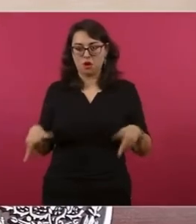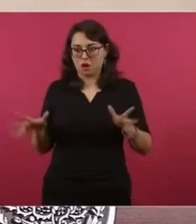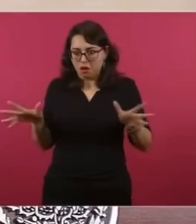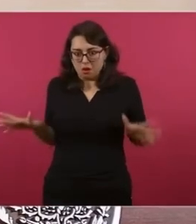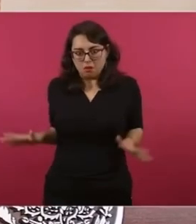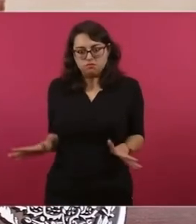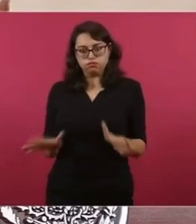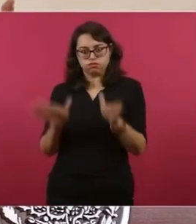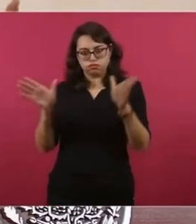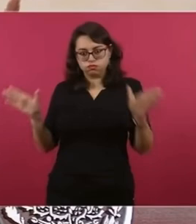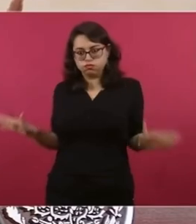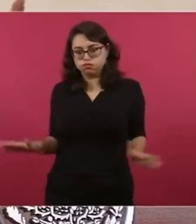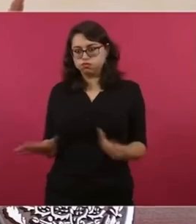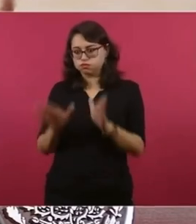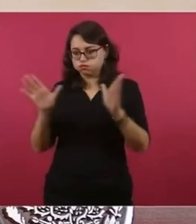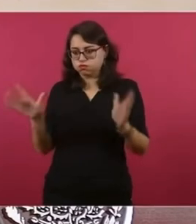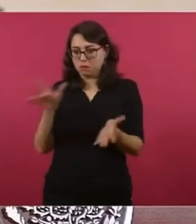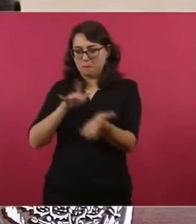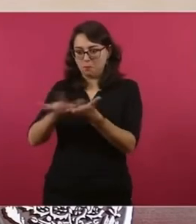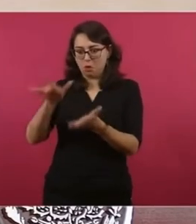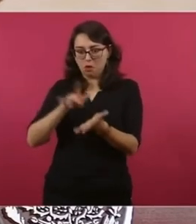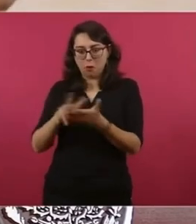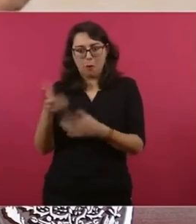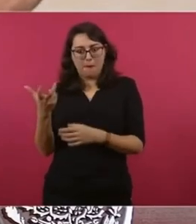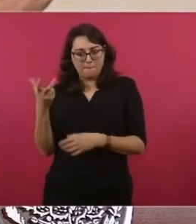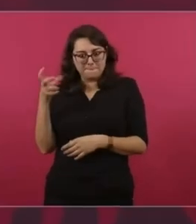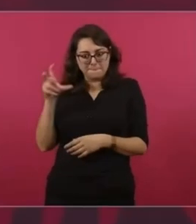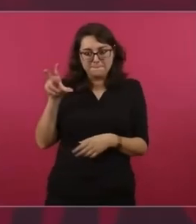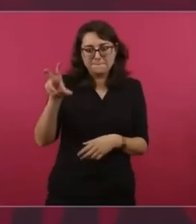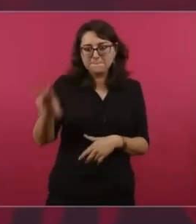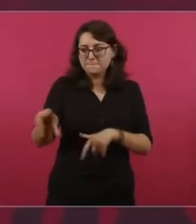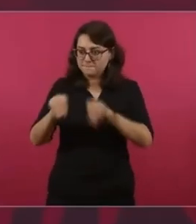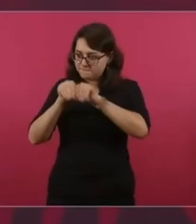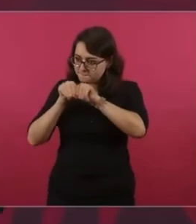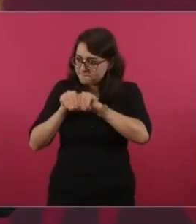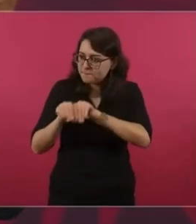en medio siglo.